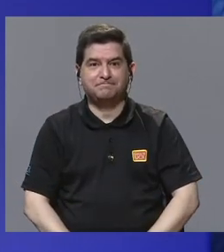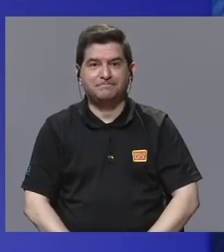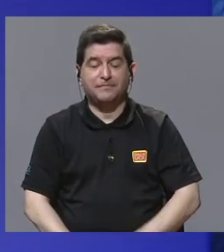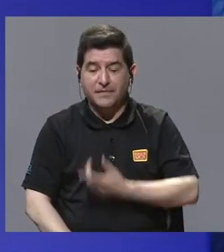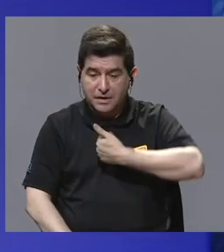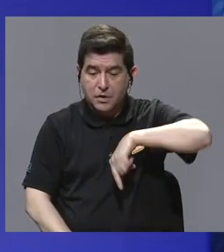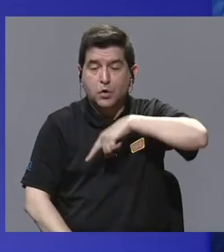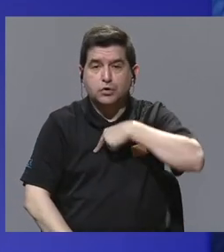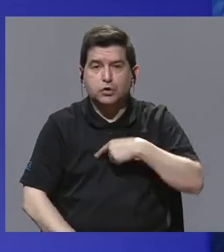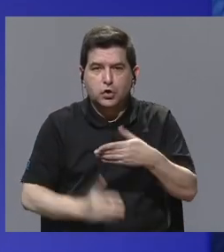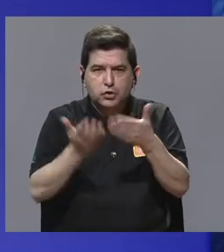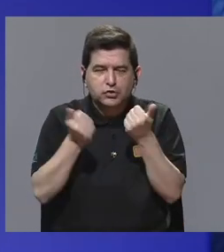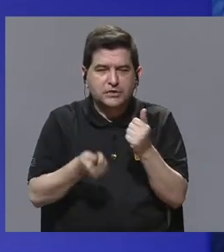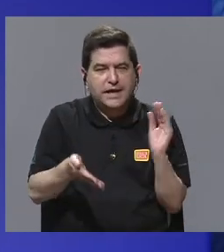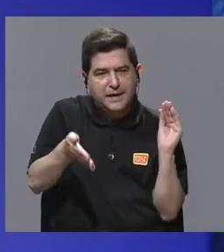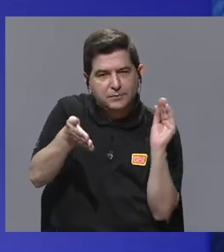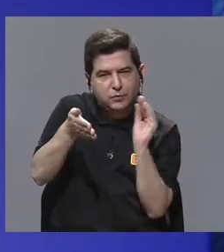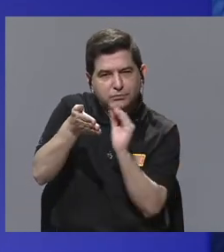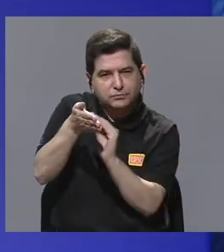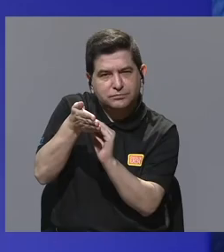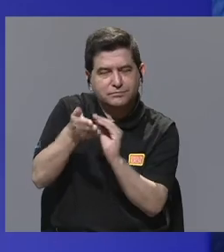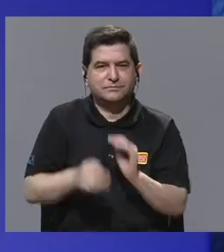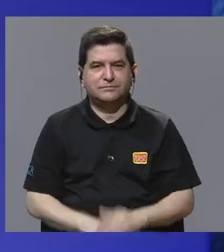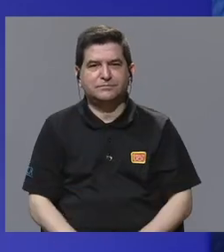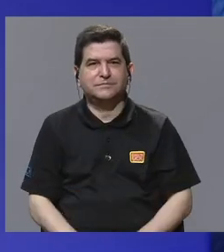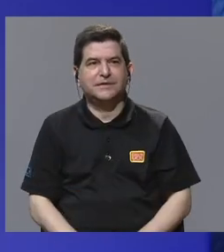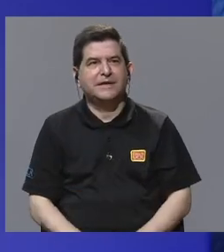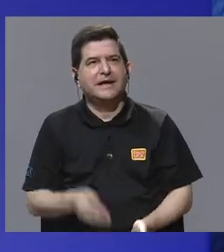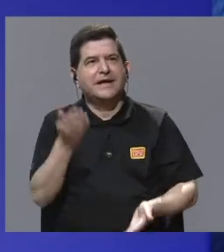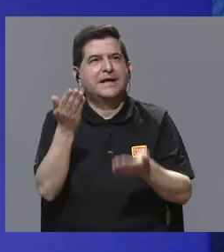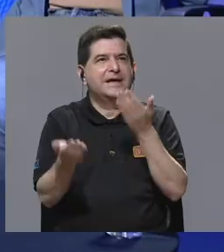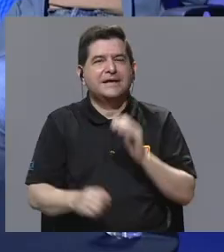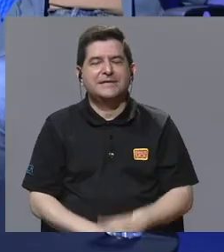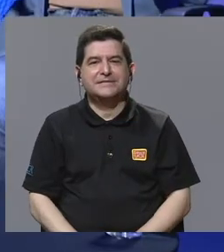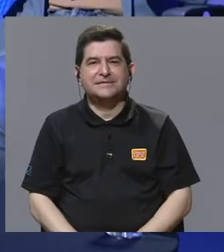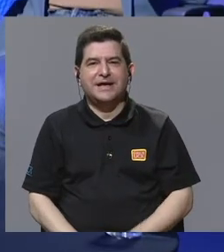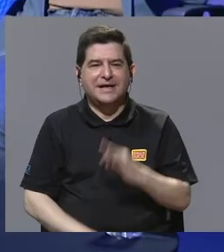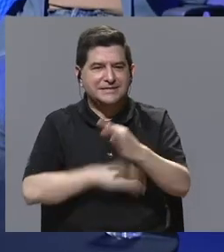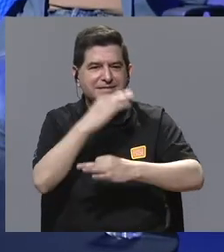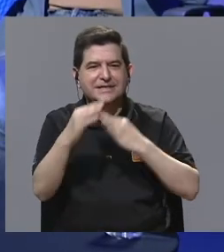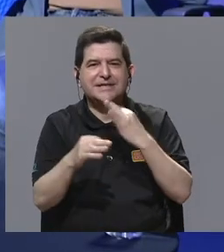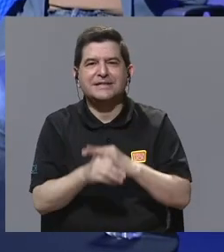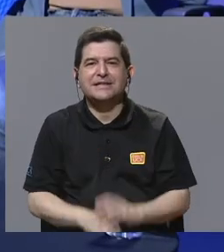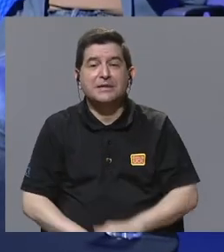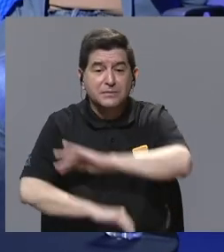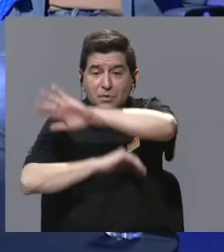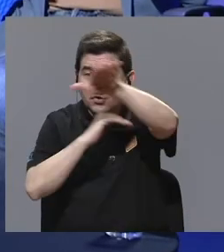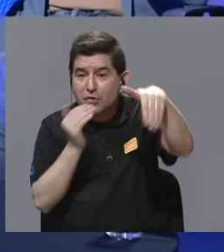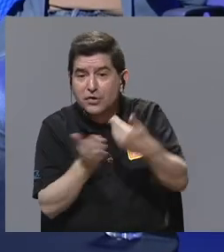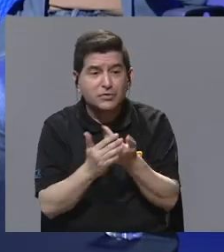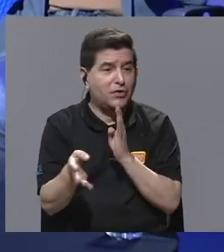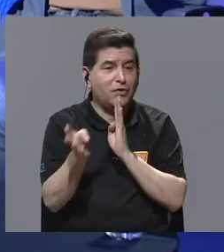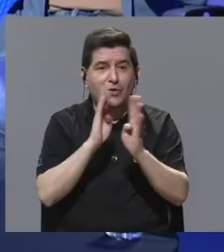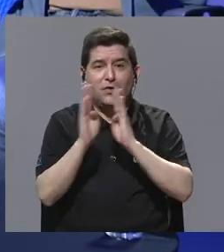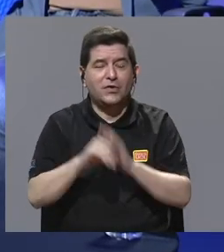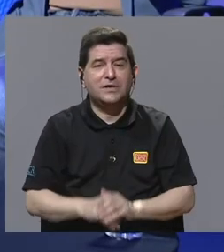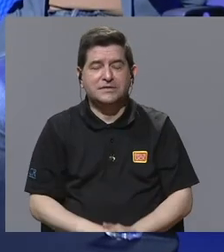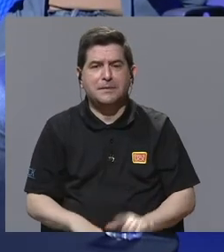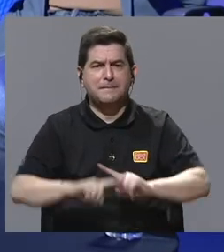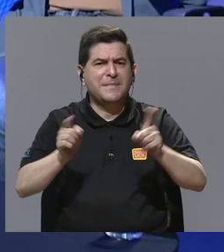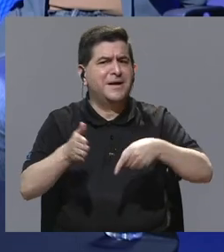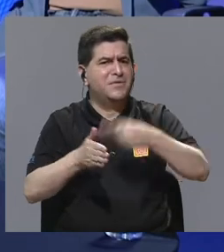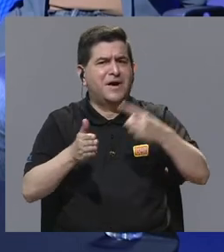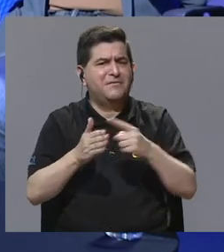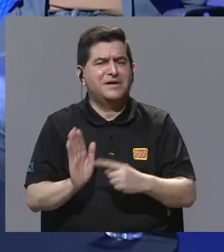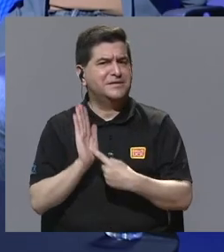queremos ponerlo ahí como un popurrí, digamos, de todo lo que se ha dicho, pero que a veces